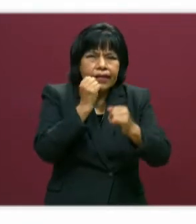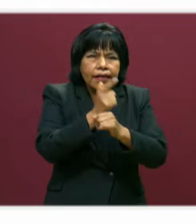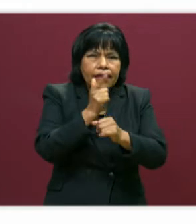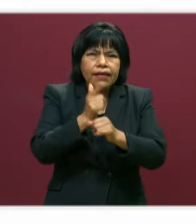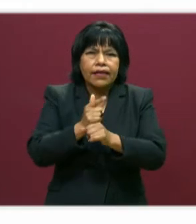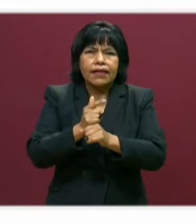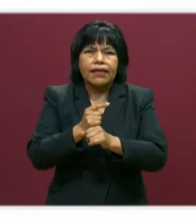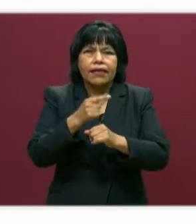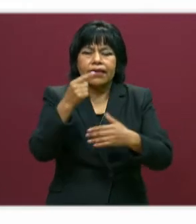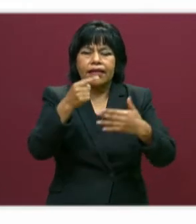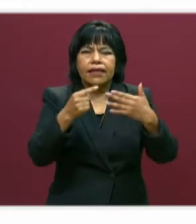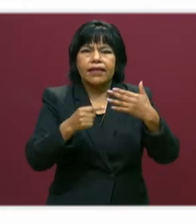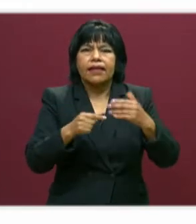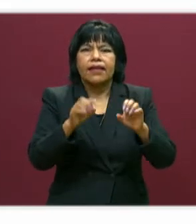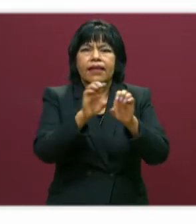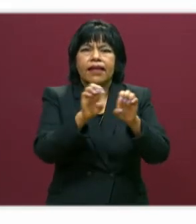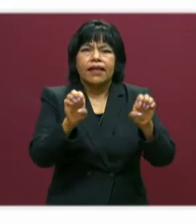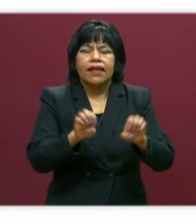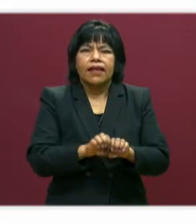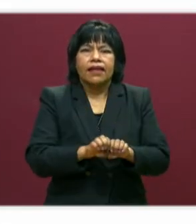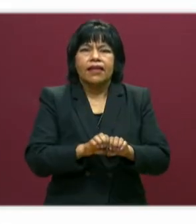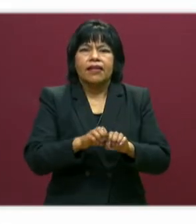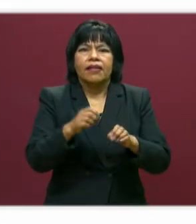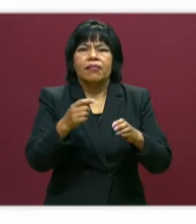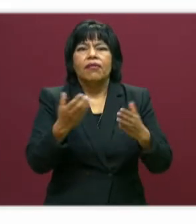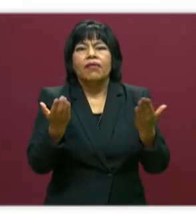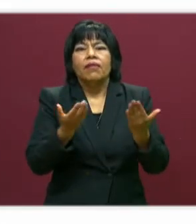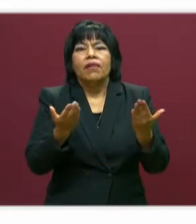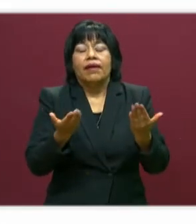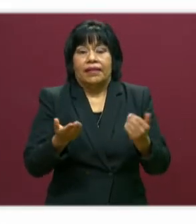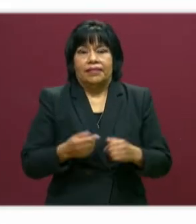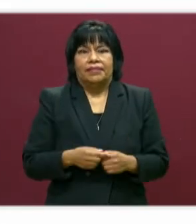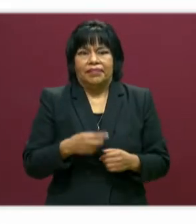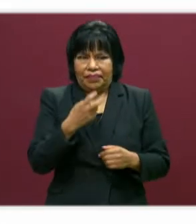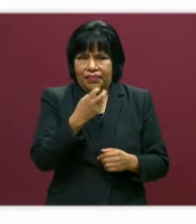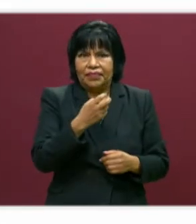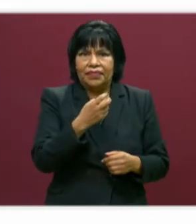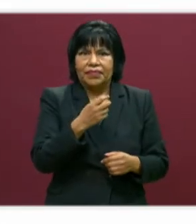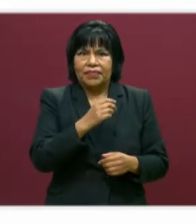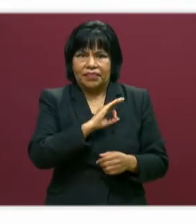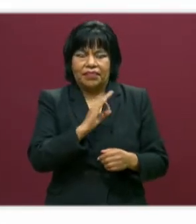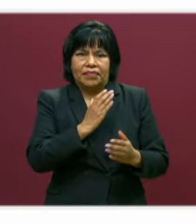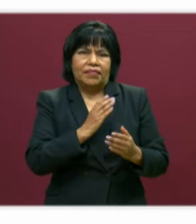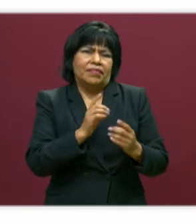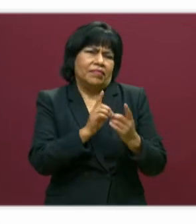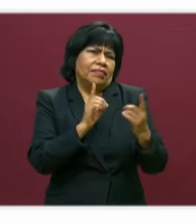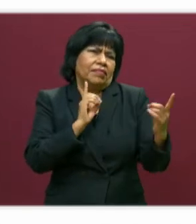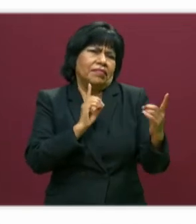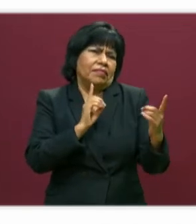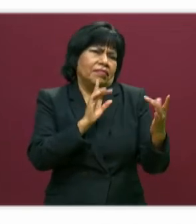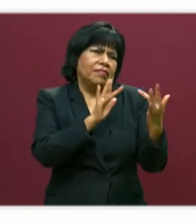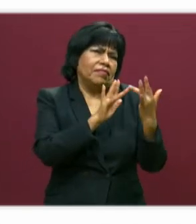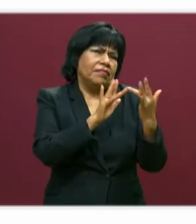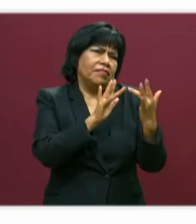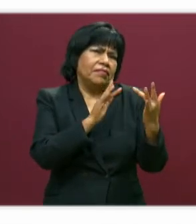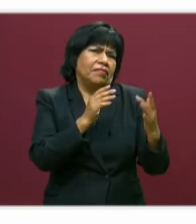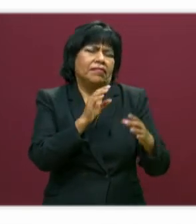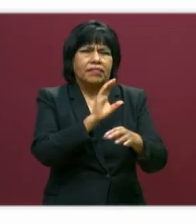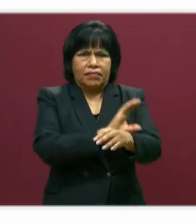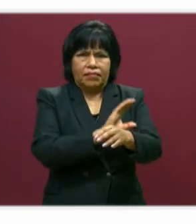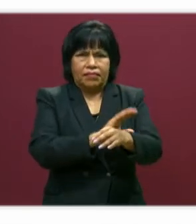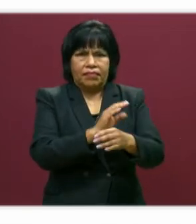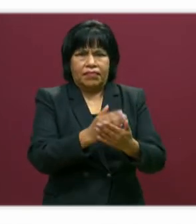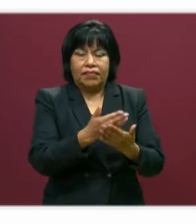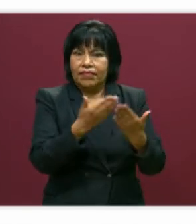actividades en equipo. Eso lo puede hacer a distancia. Luego, también, ahora en lo